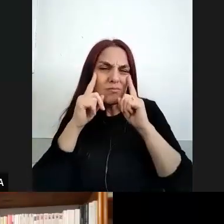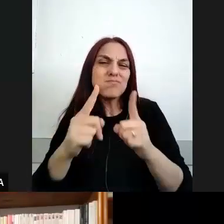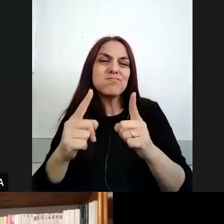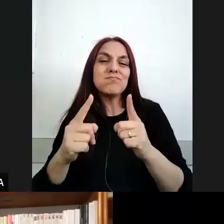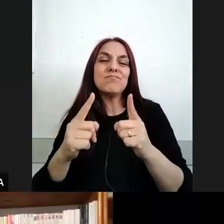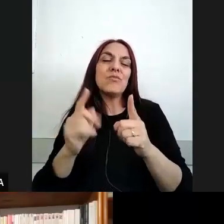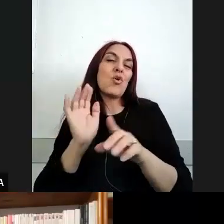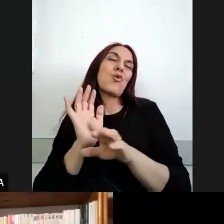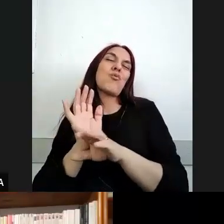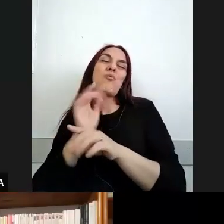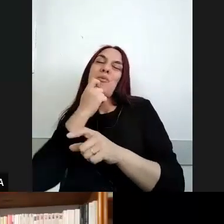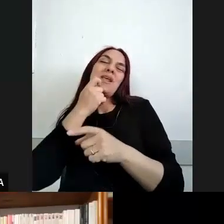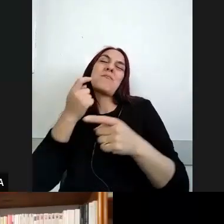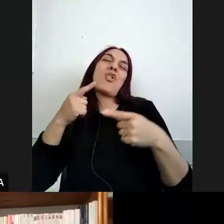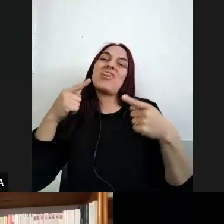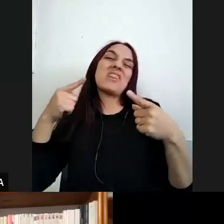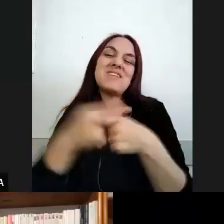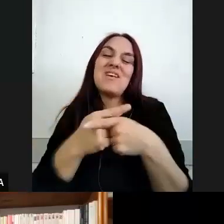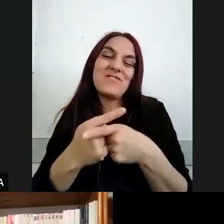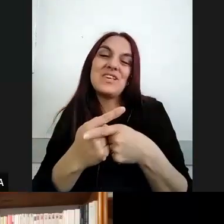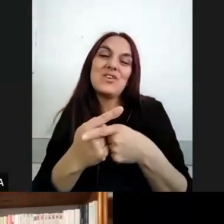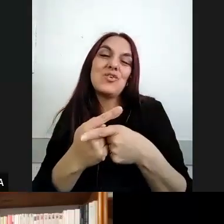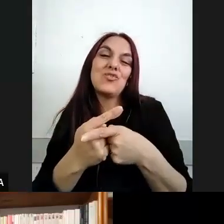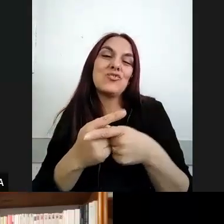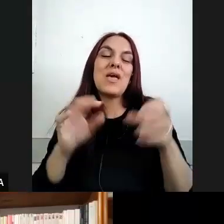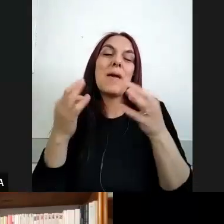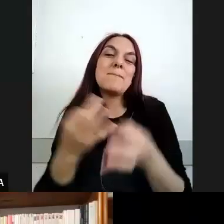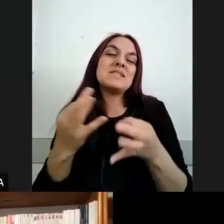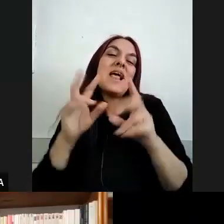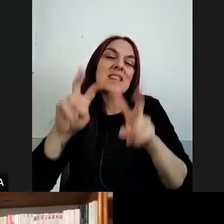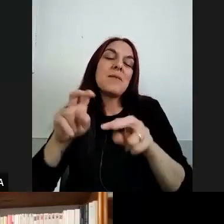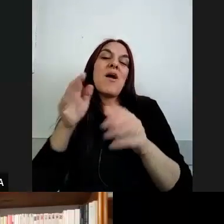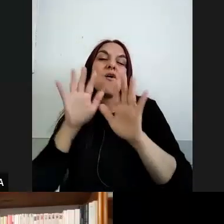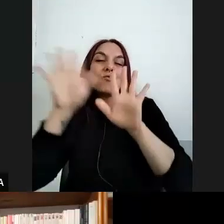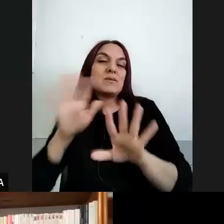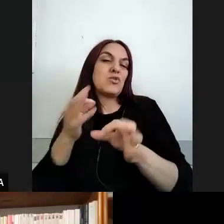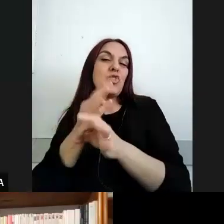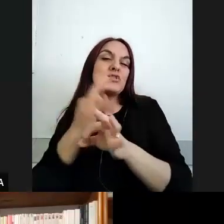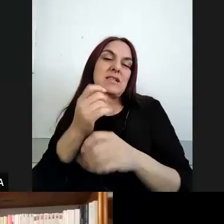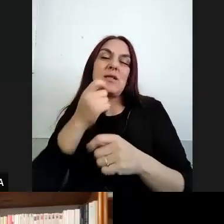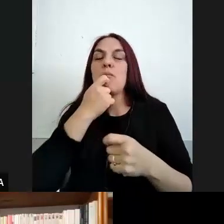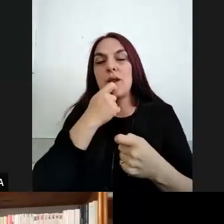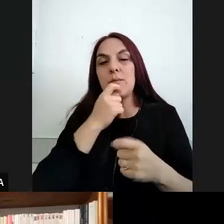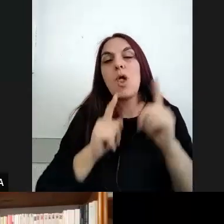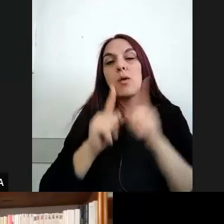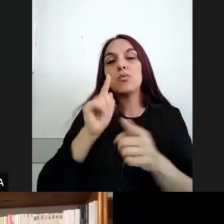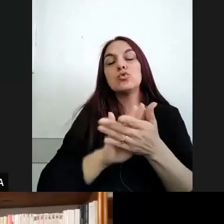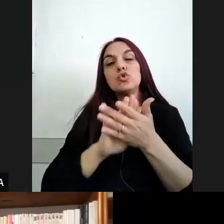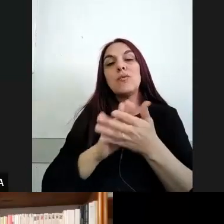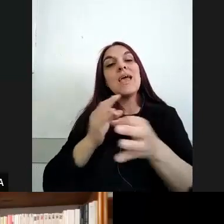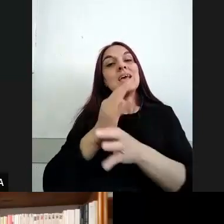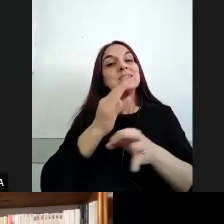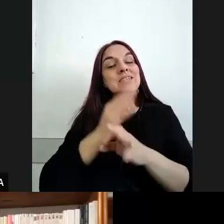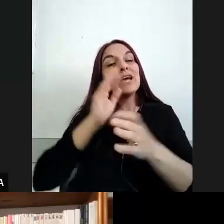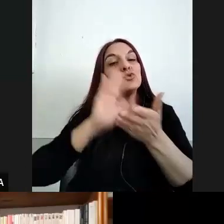desafíos digamos en principio para la formación docente uno aquellos que tienen que ver con los desafíos de enseñar la diversidad cultural